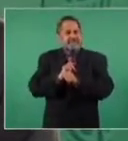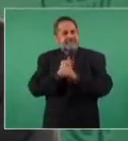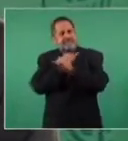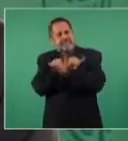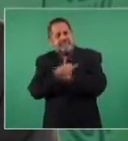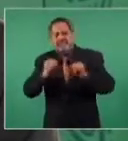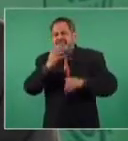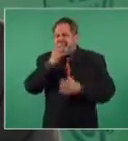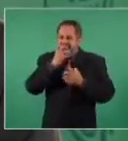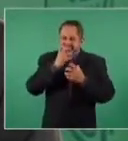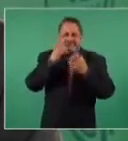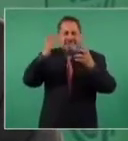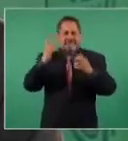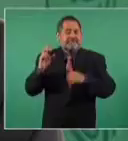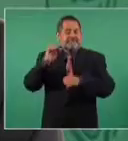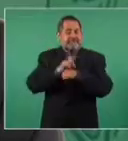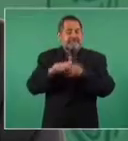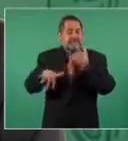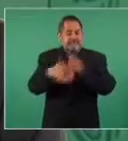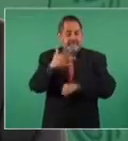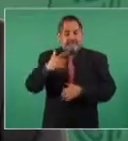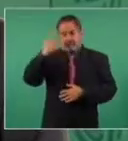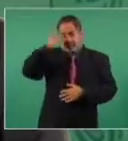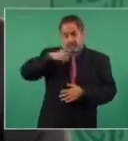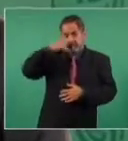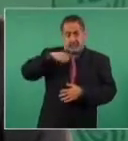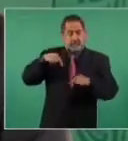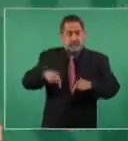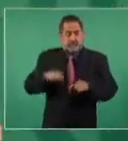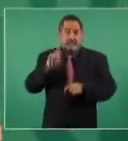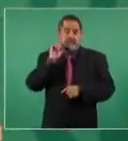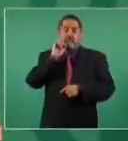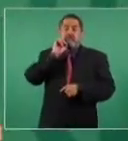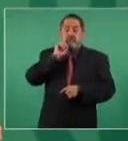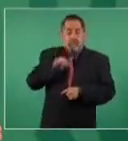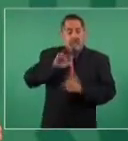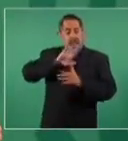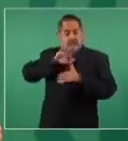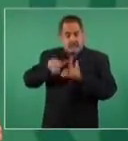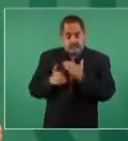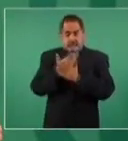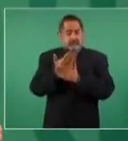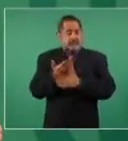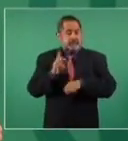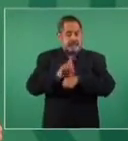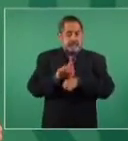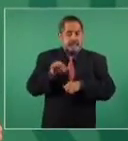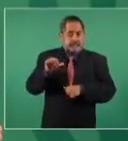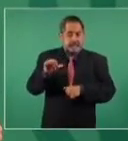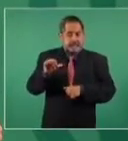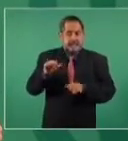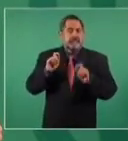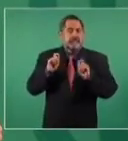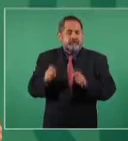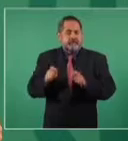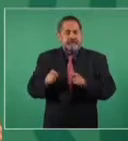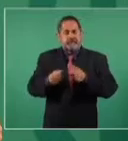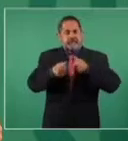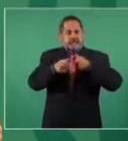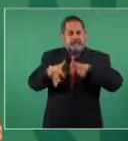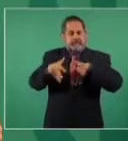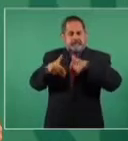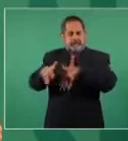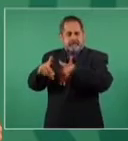El día 15, en la noche, y al día siguiente, pues el desfile.